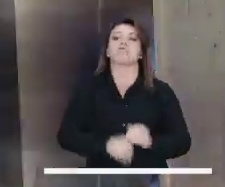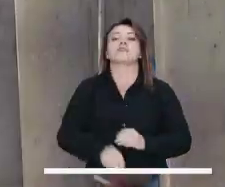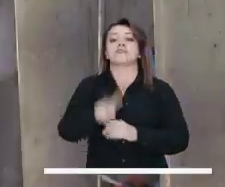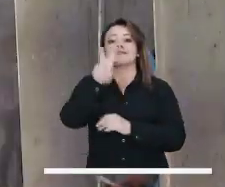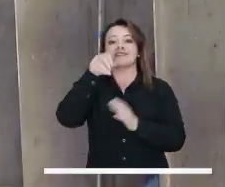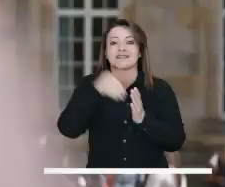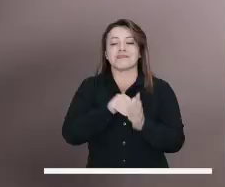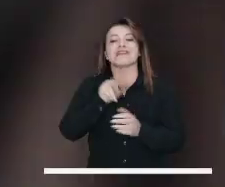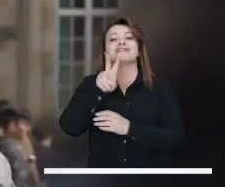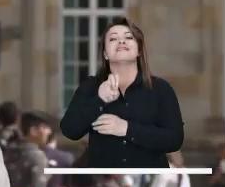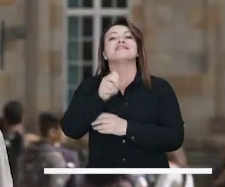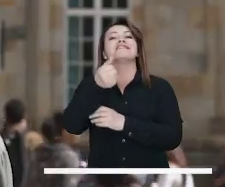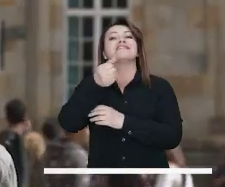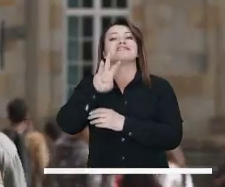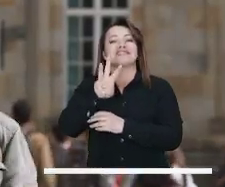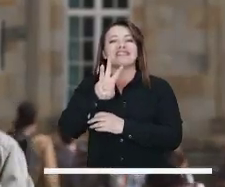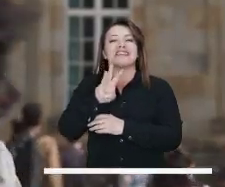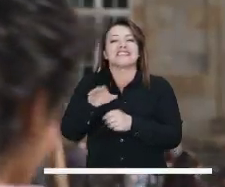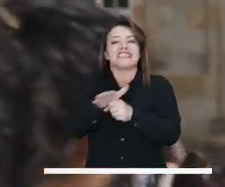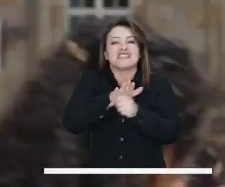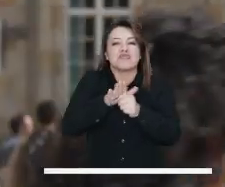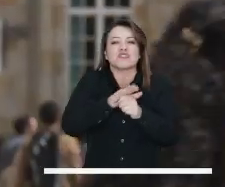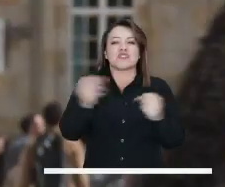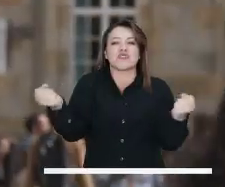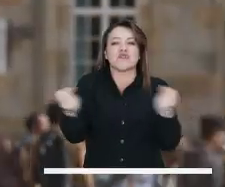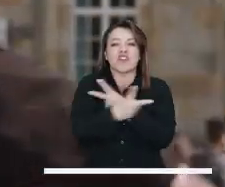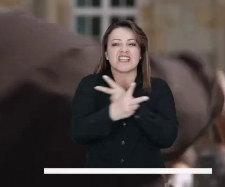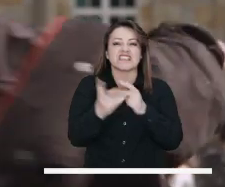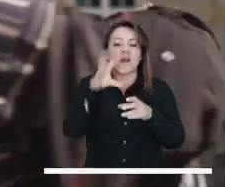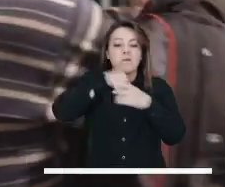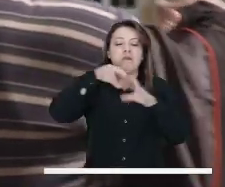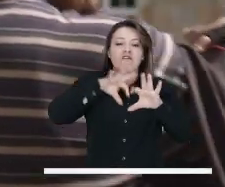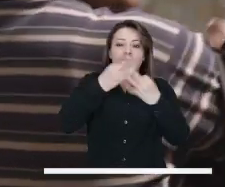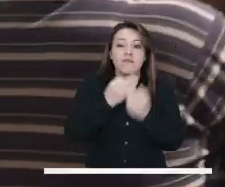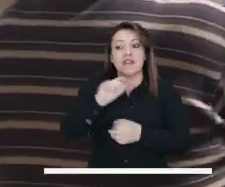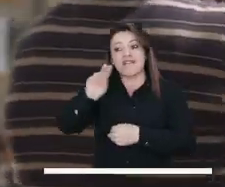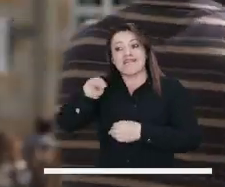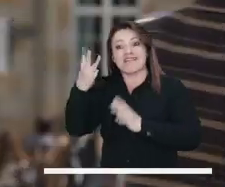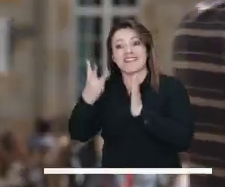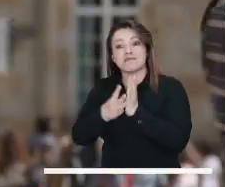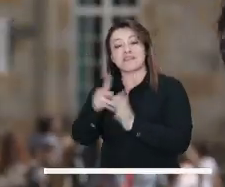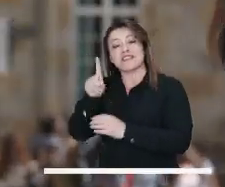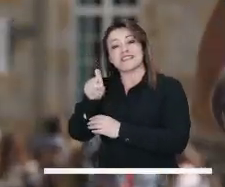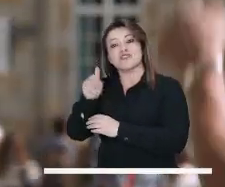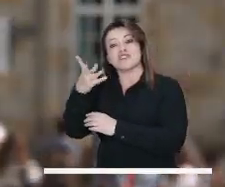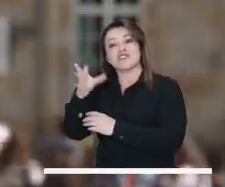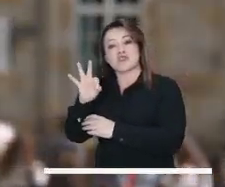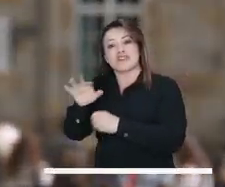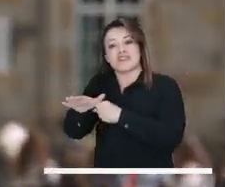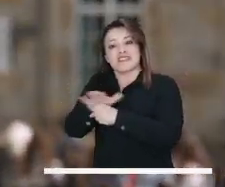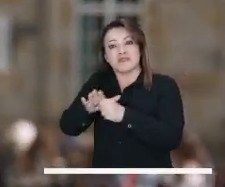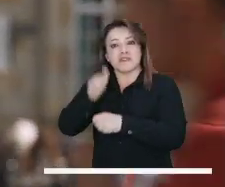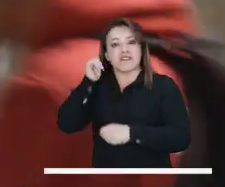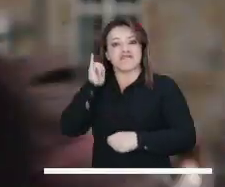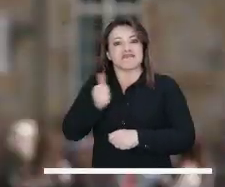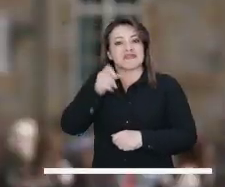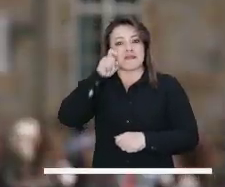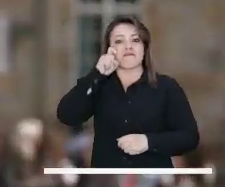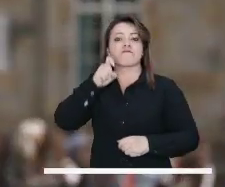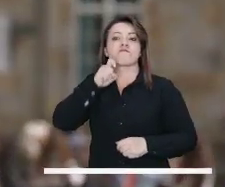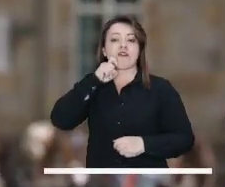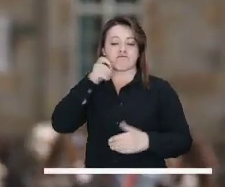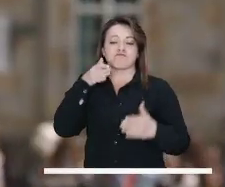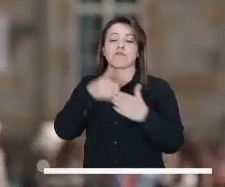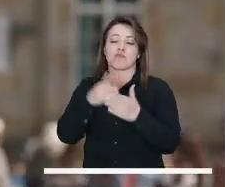de los casos, 7.713 casos de violencia intrafamiliar y 3.650 casos en delitos